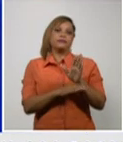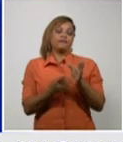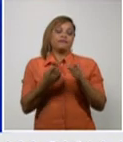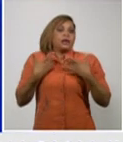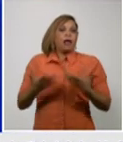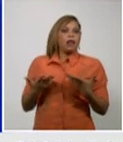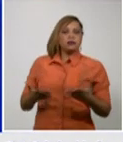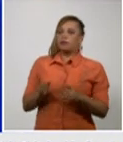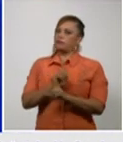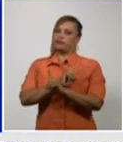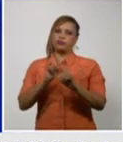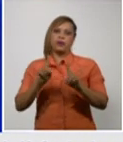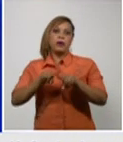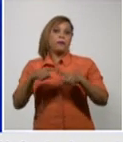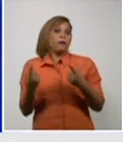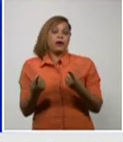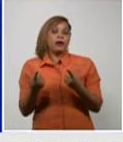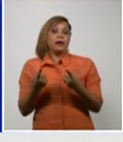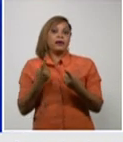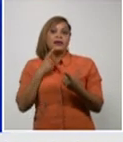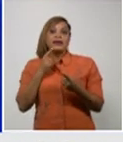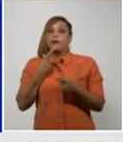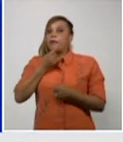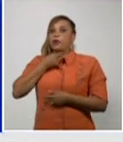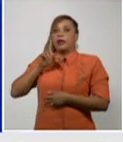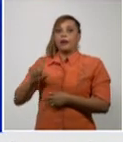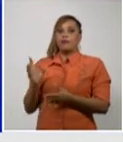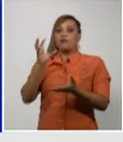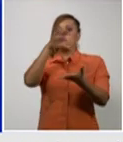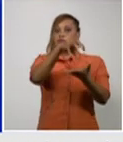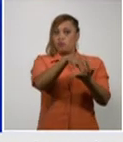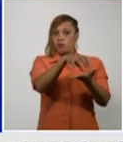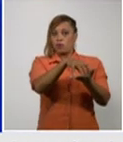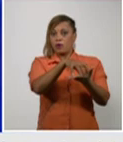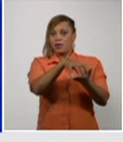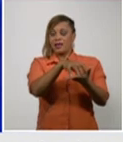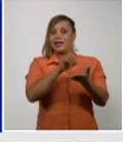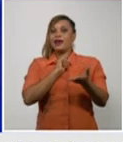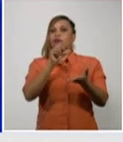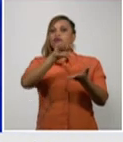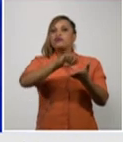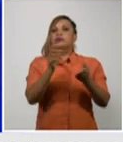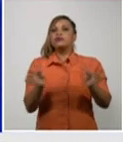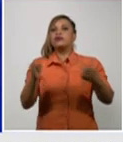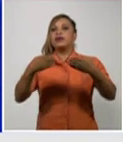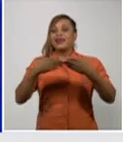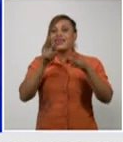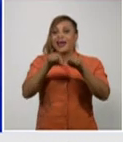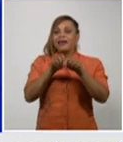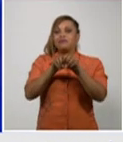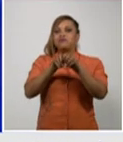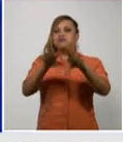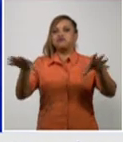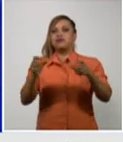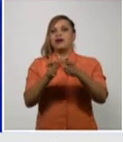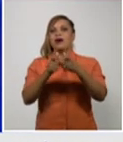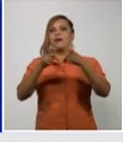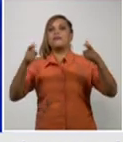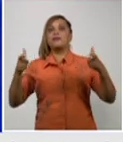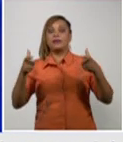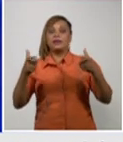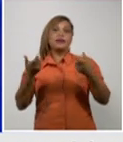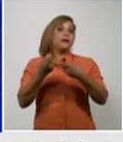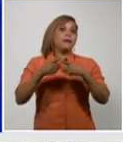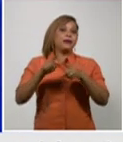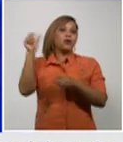entonces se nos da un evento en un centro cerrado y ese evento aporta un número importante de casos y lo que es peor